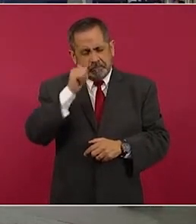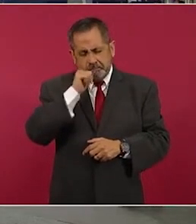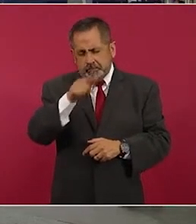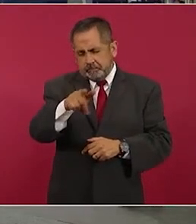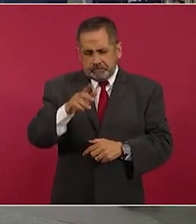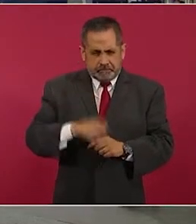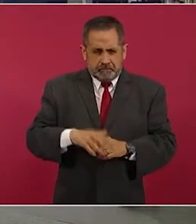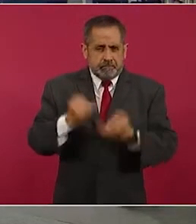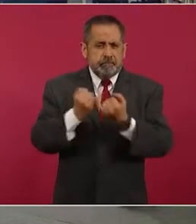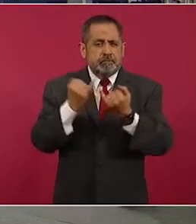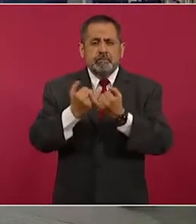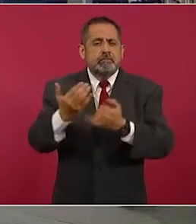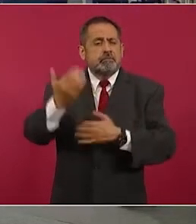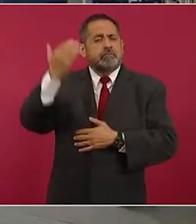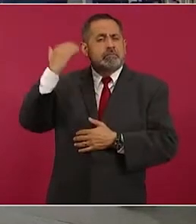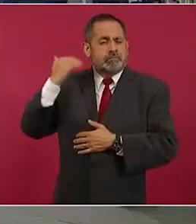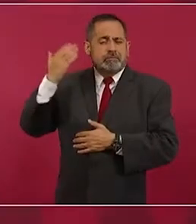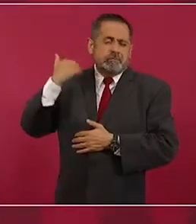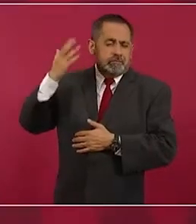por ejemplo, cuando el segundo piso,